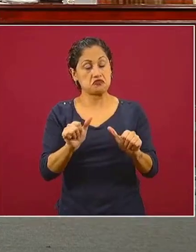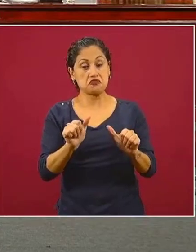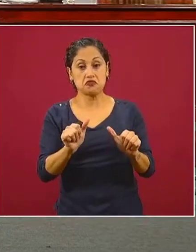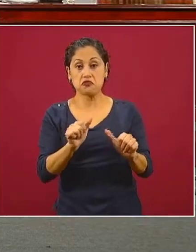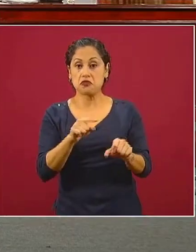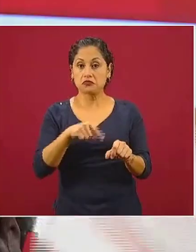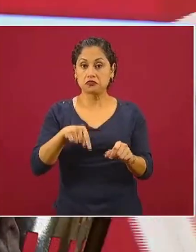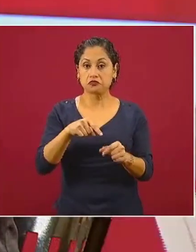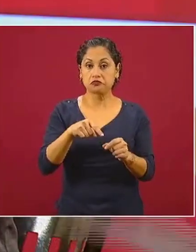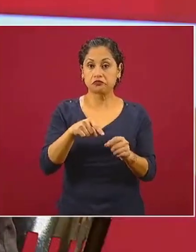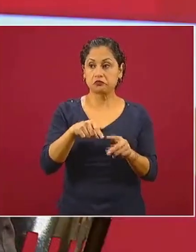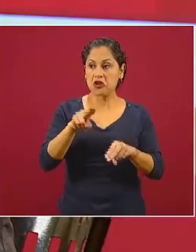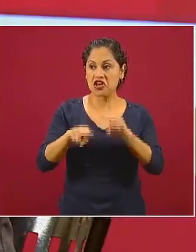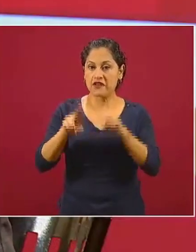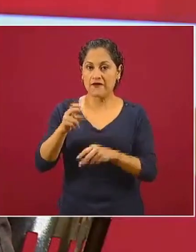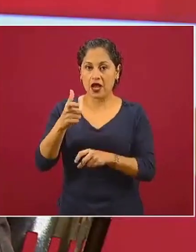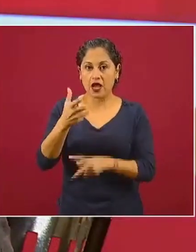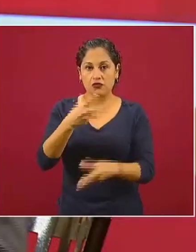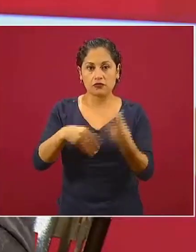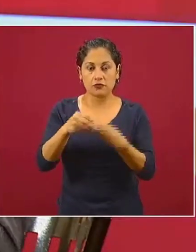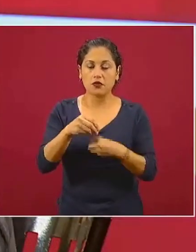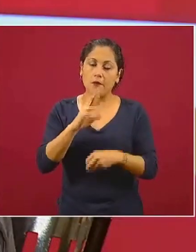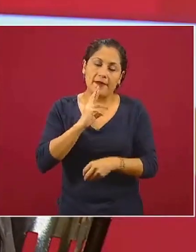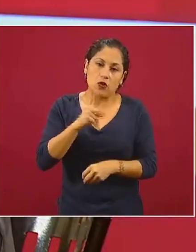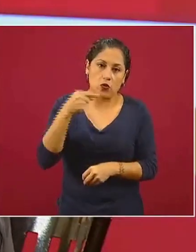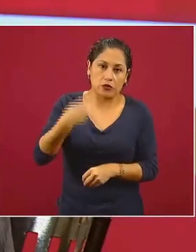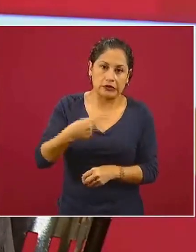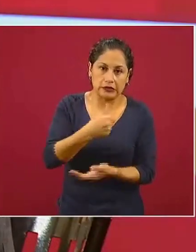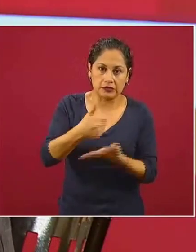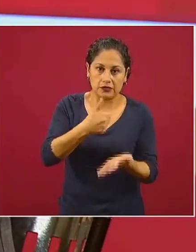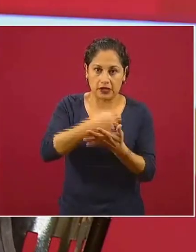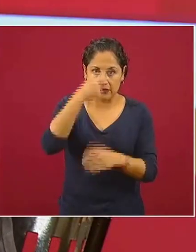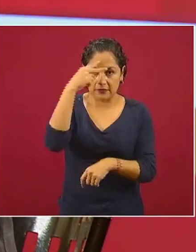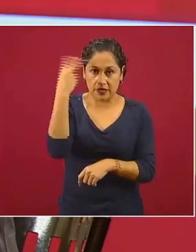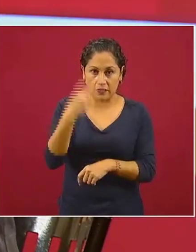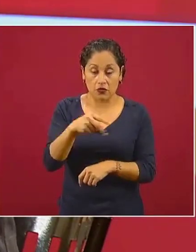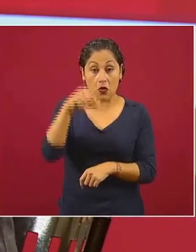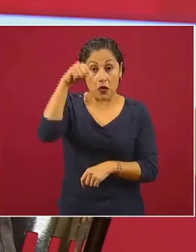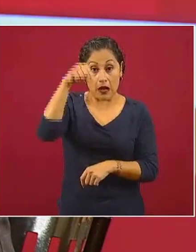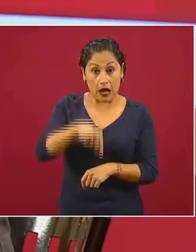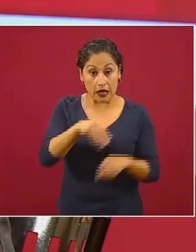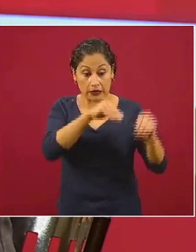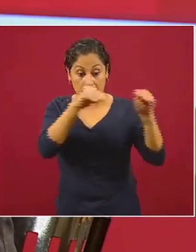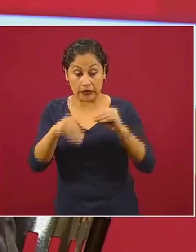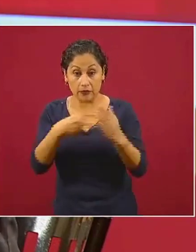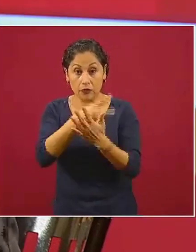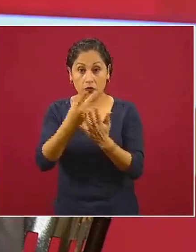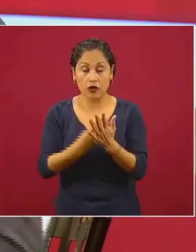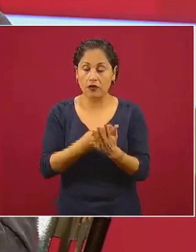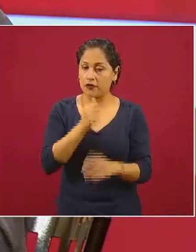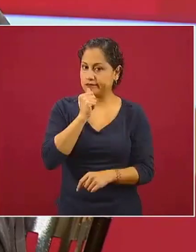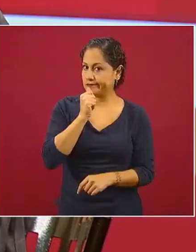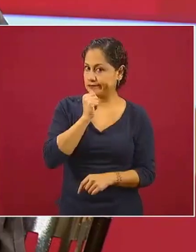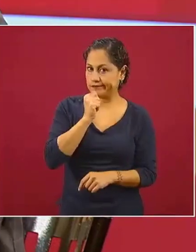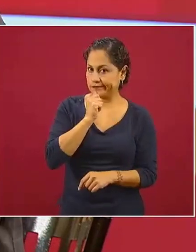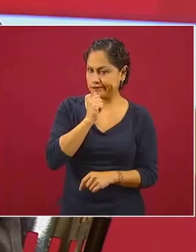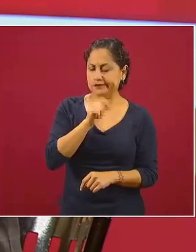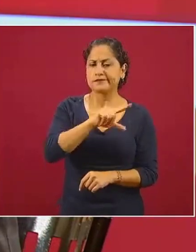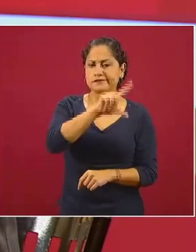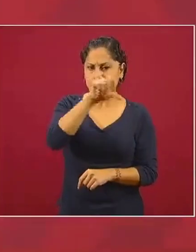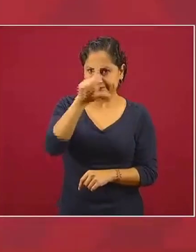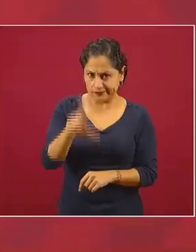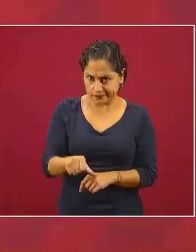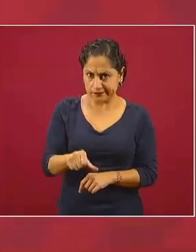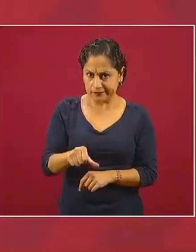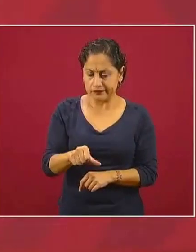indicadores socioeconómicos en el país entonces por eso no ha llegado la Escuela Es Nuestra a la Ciudad de México pero cuando llegue la Escuela Es